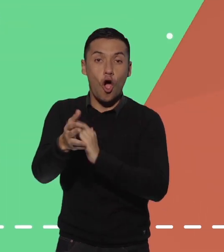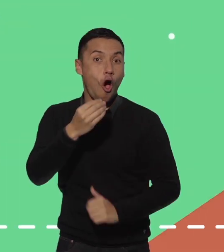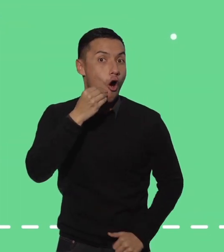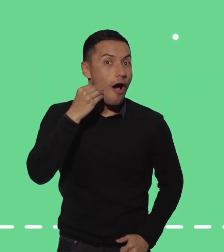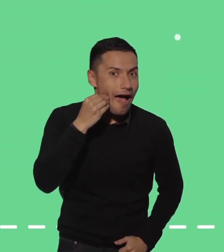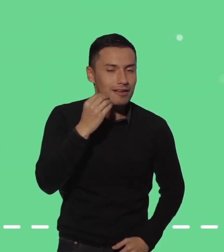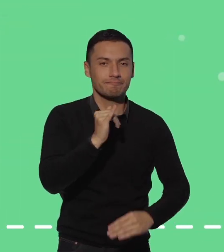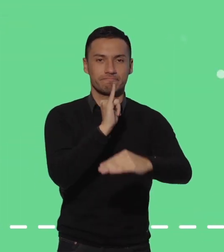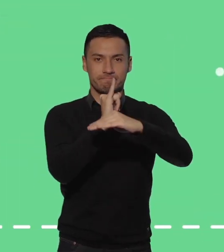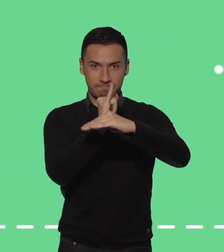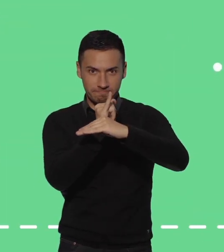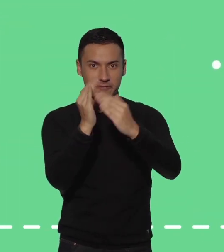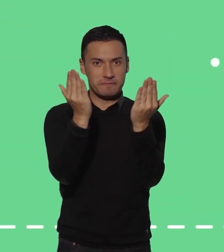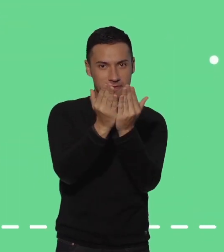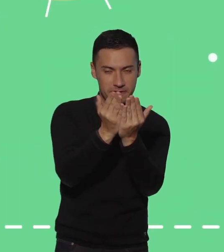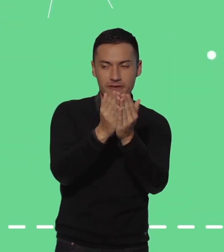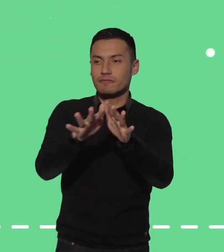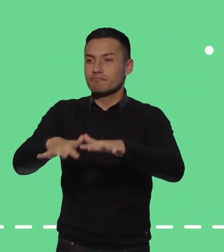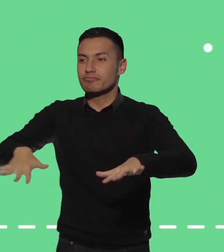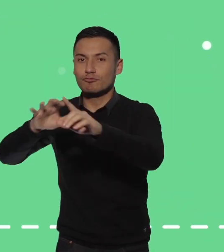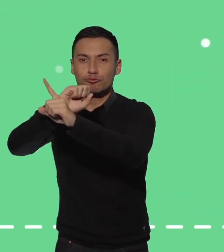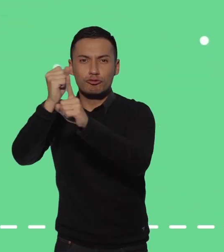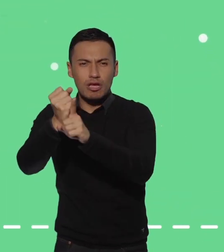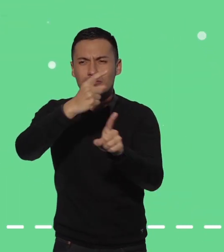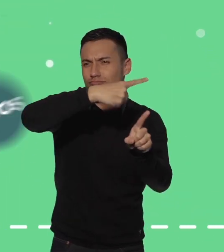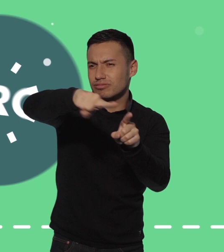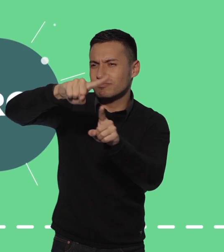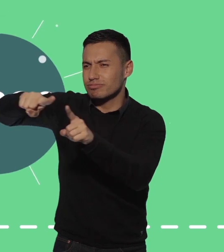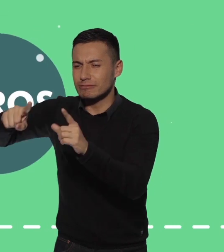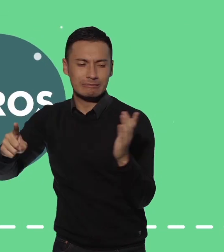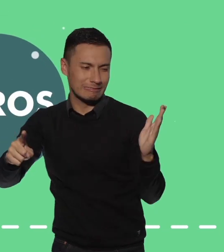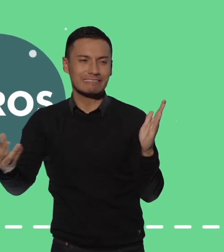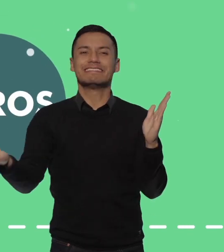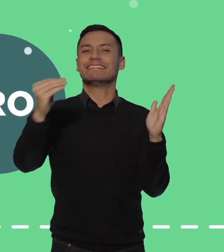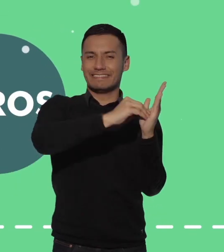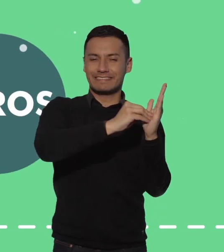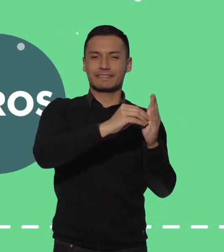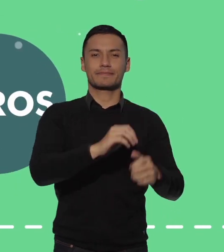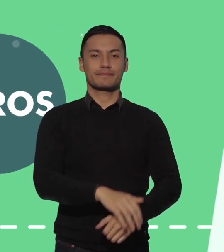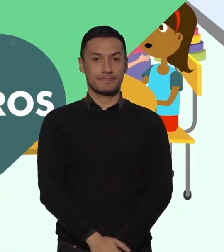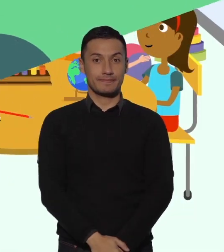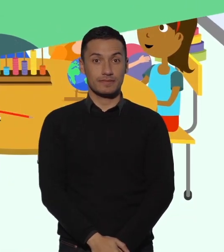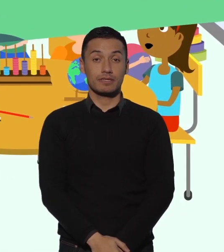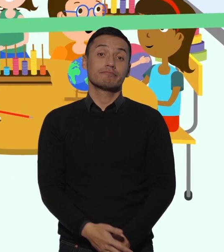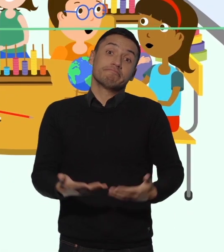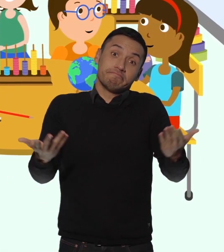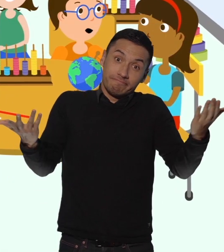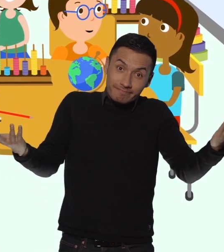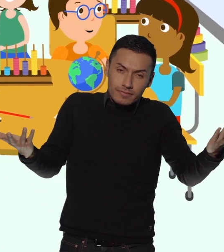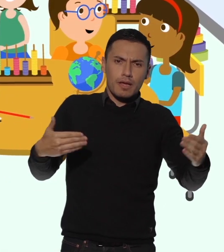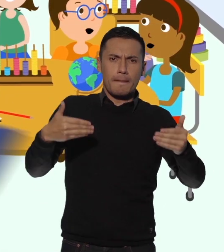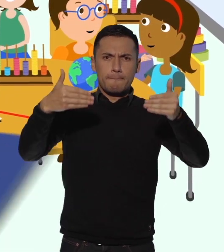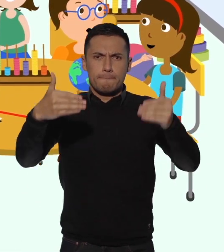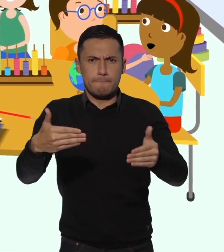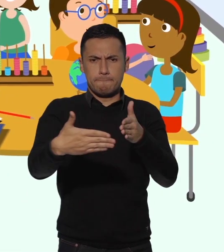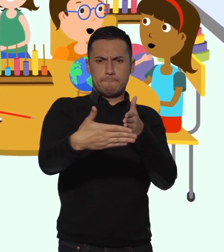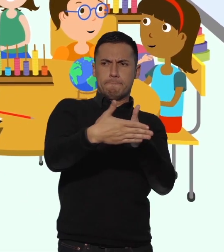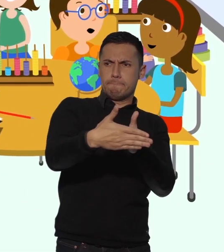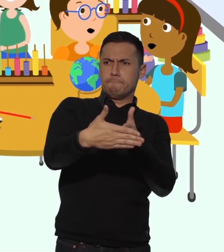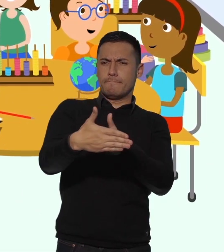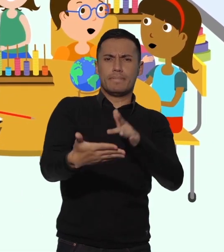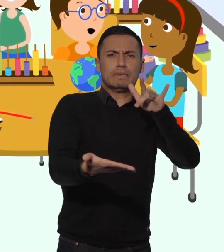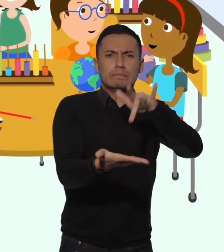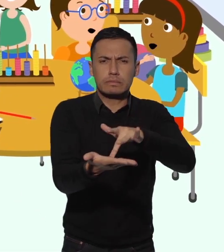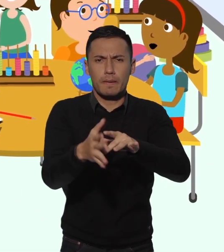información del hogar, institución educativa, espacios sociales, entre otros. También será necesario identificar las